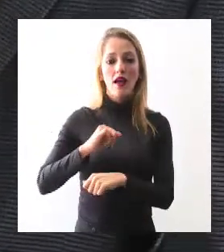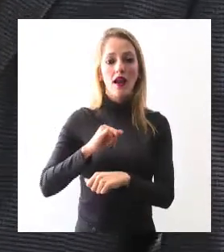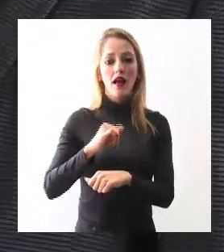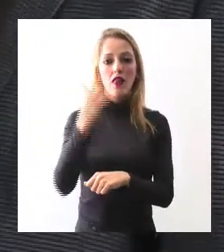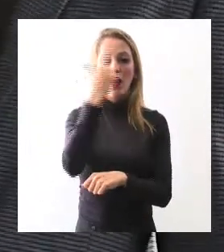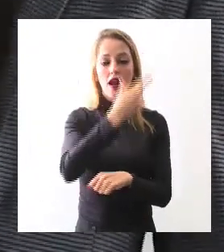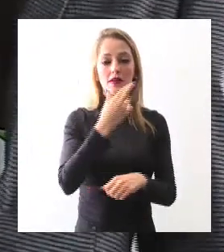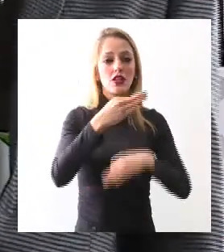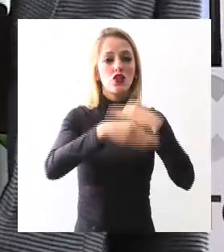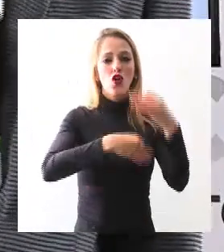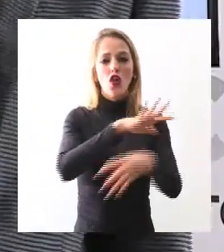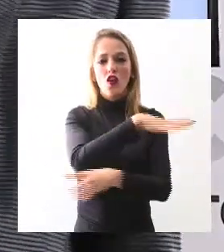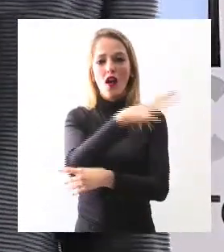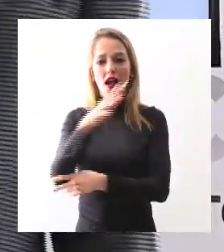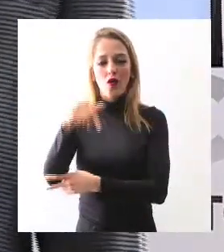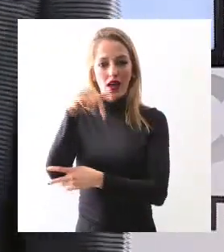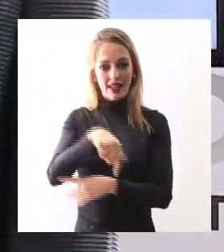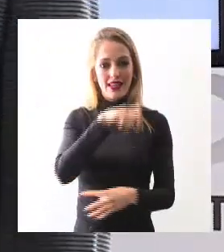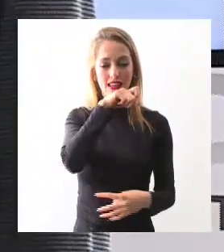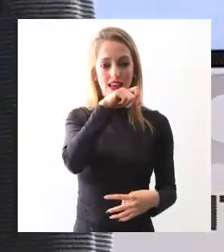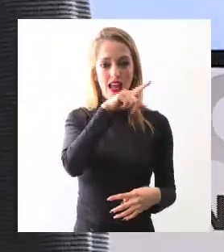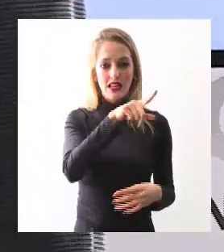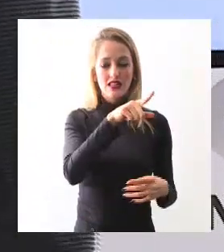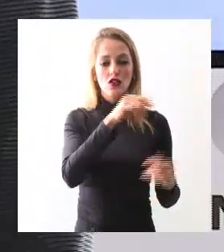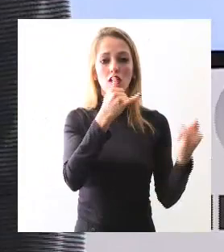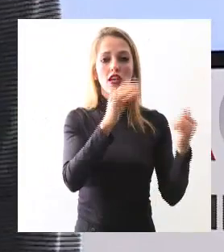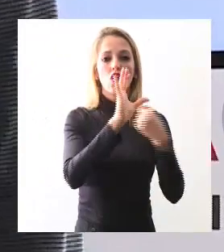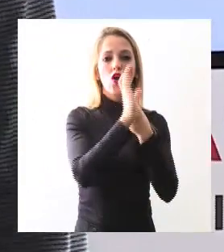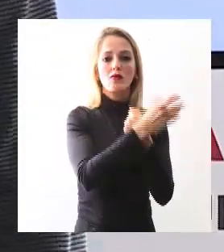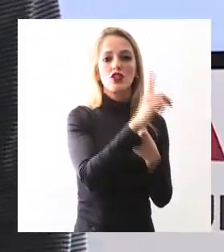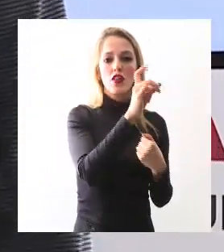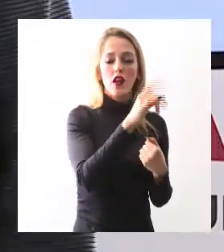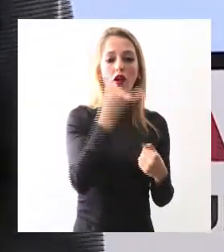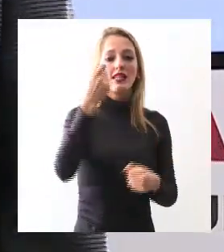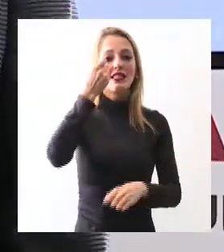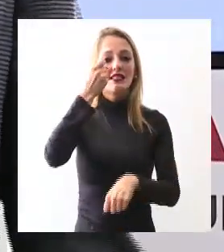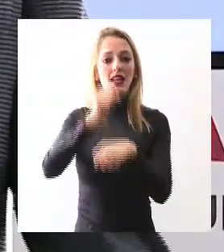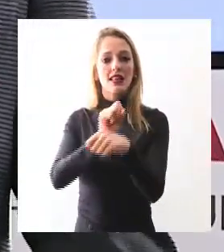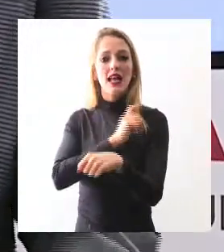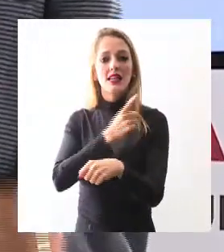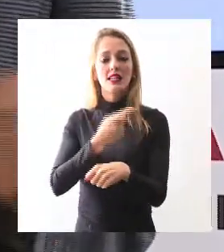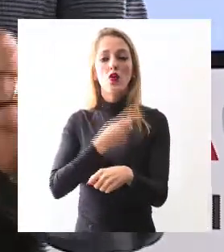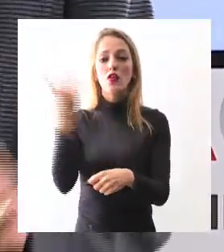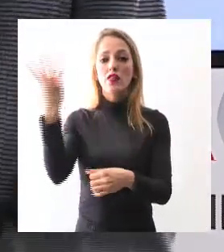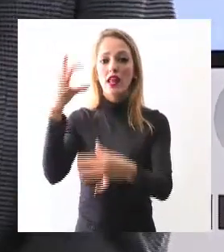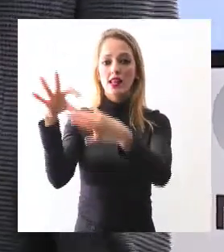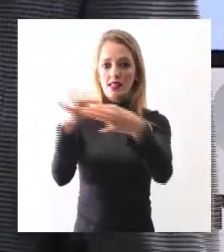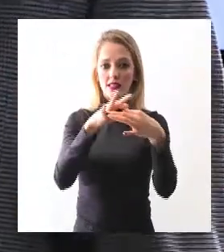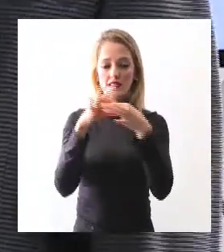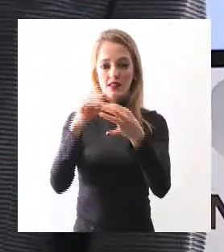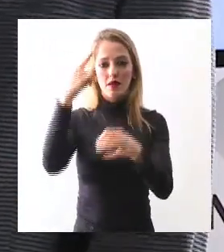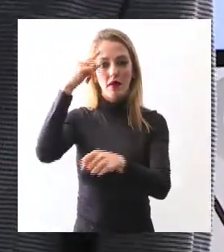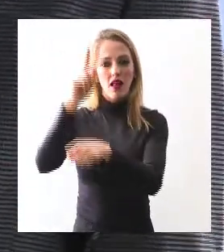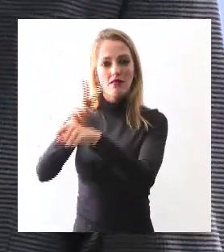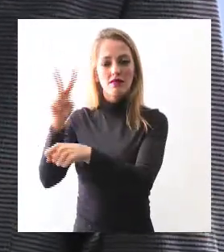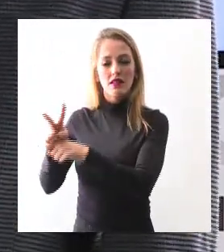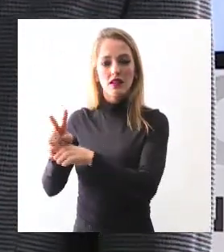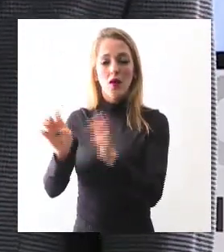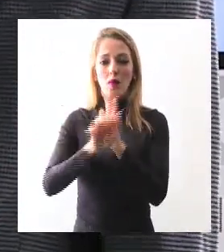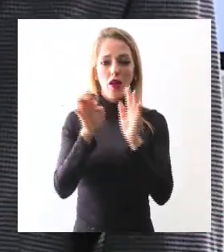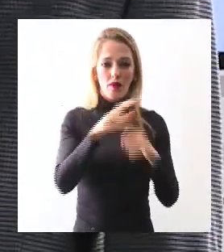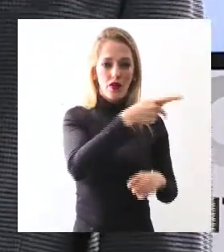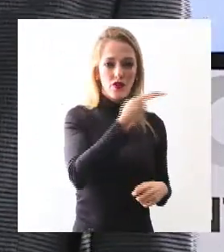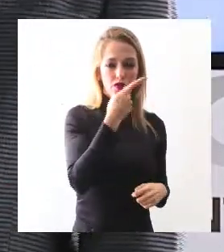Estado de manera coordinada con la Comisión Nacional del Agua y la Secretaría de Salud. En este caso específico de lo que es la Laguna de